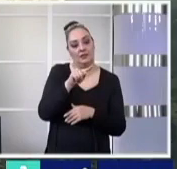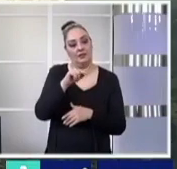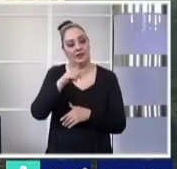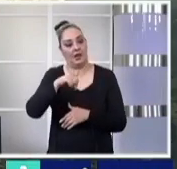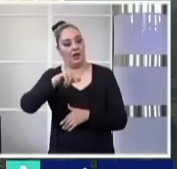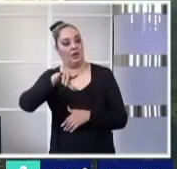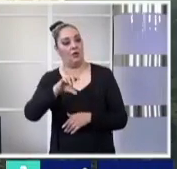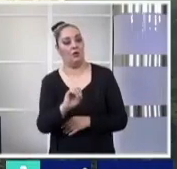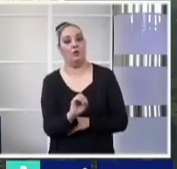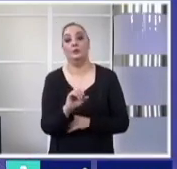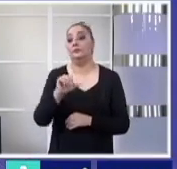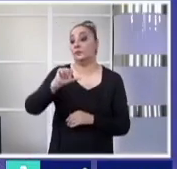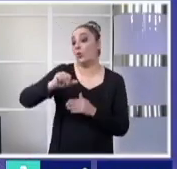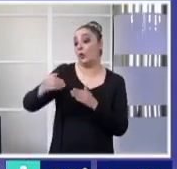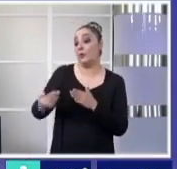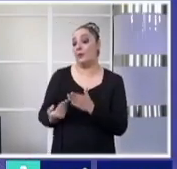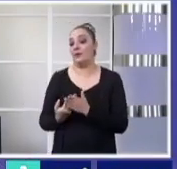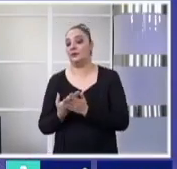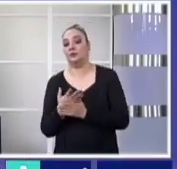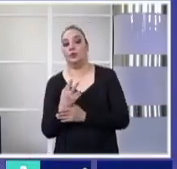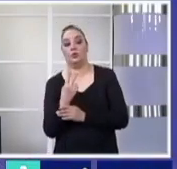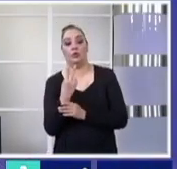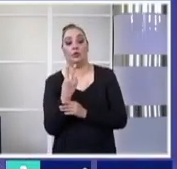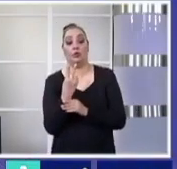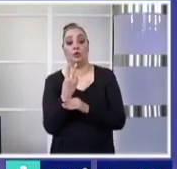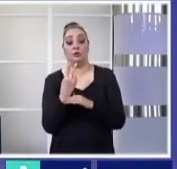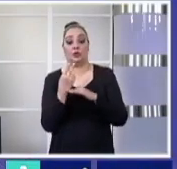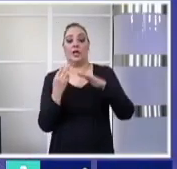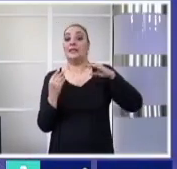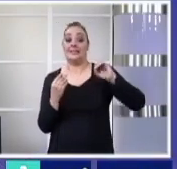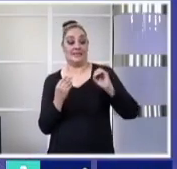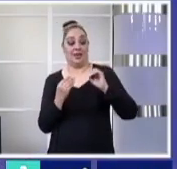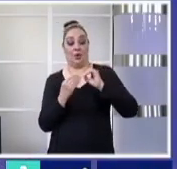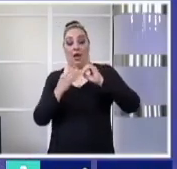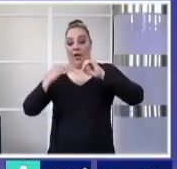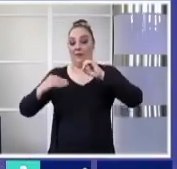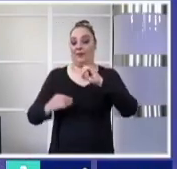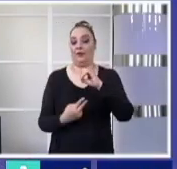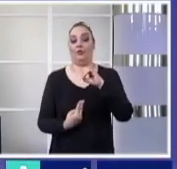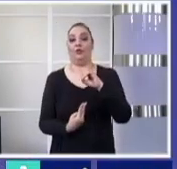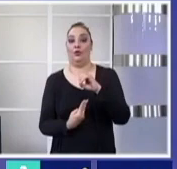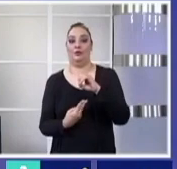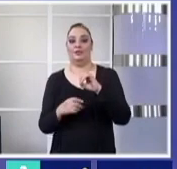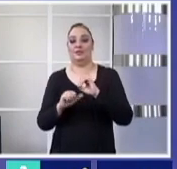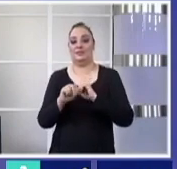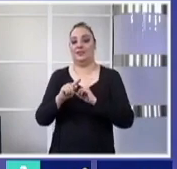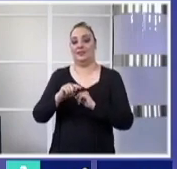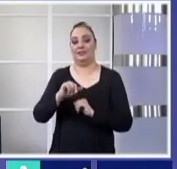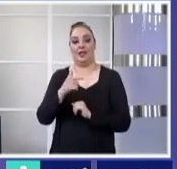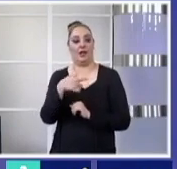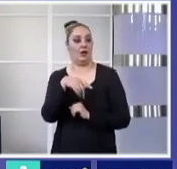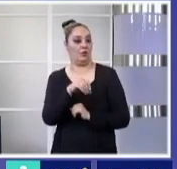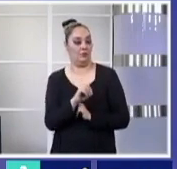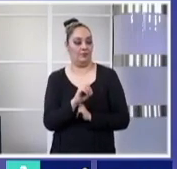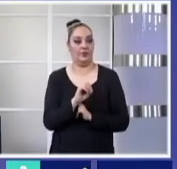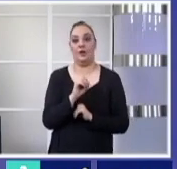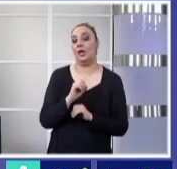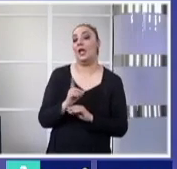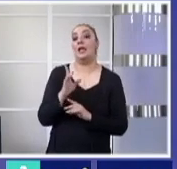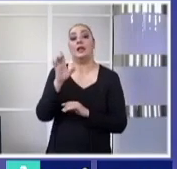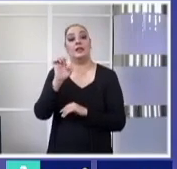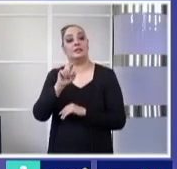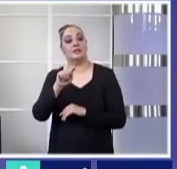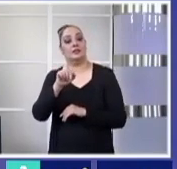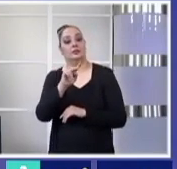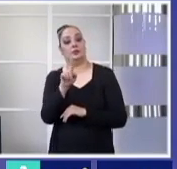Santiago amaneció hoy con dos grados bajo cero, esta fue la mínima, un grado en Valle Alto, ahí en la estanzuela, un